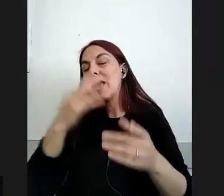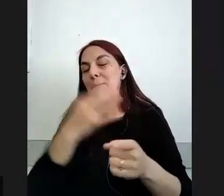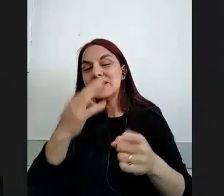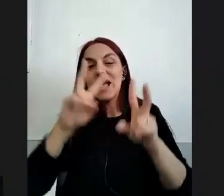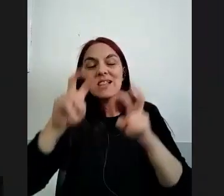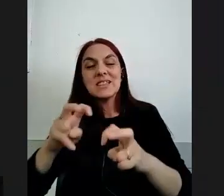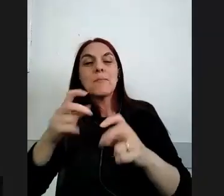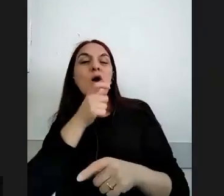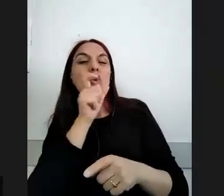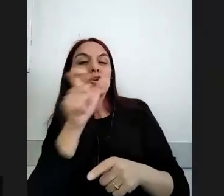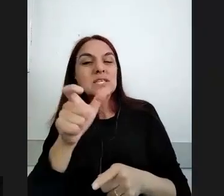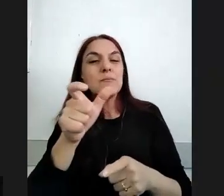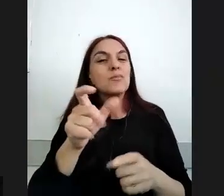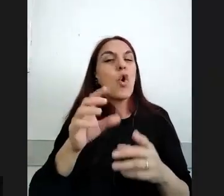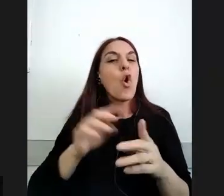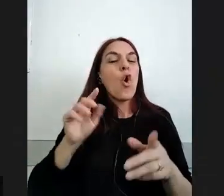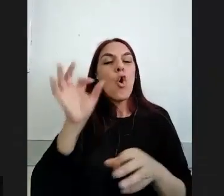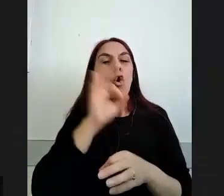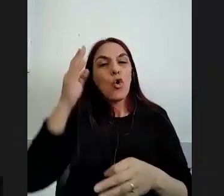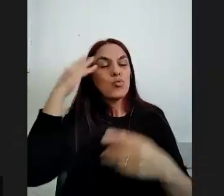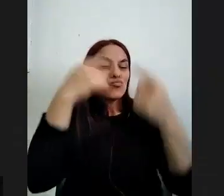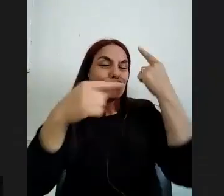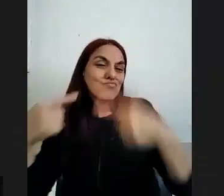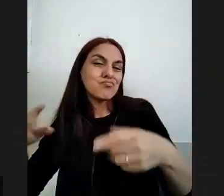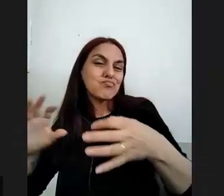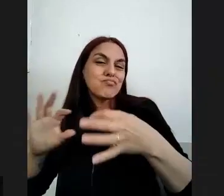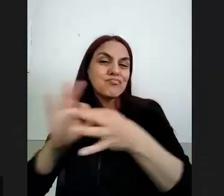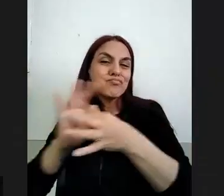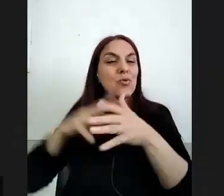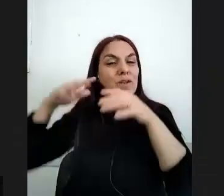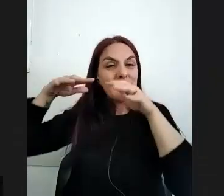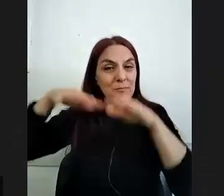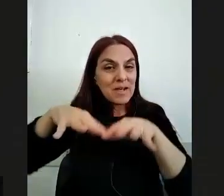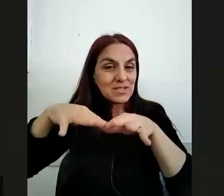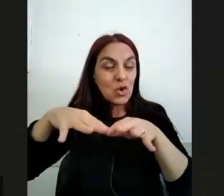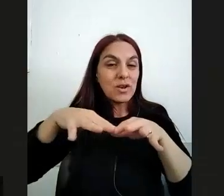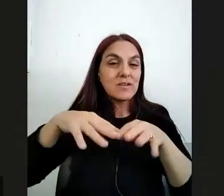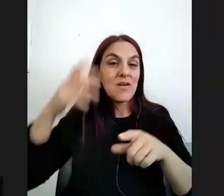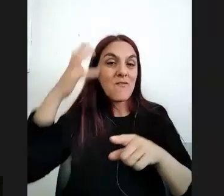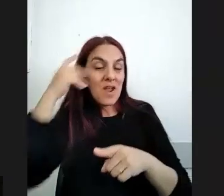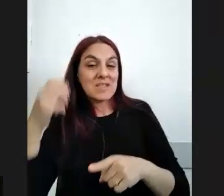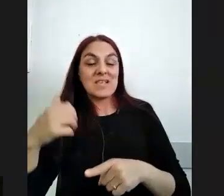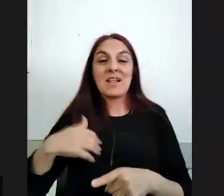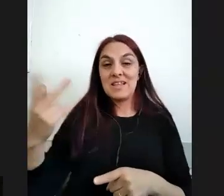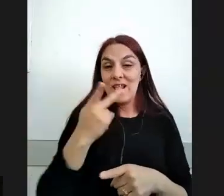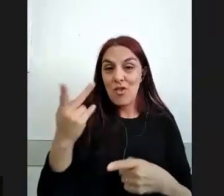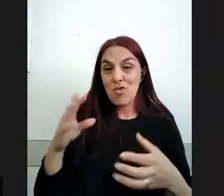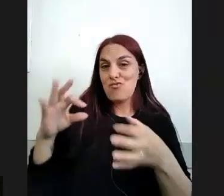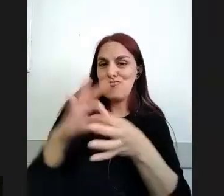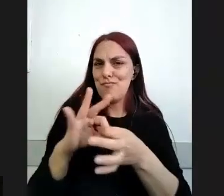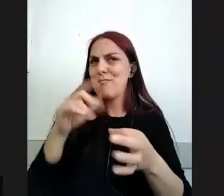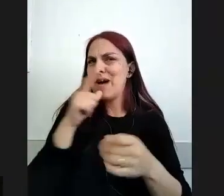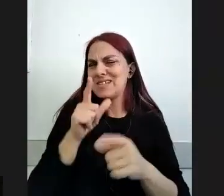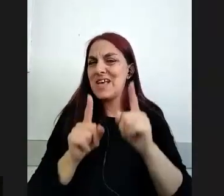sentidos de la interculturalidad en relación digamos a las migraciones en ambos países me parece que hay aspectos sumamente